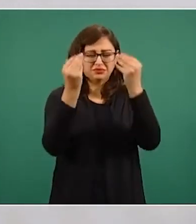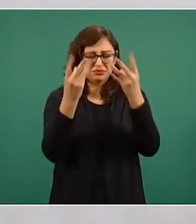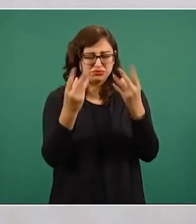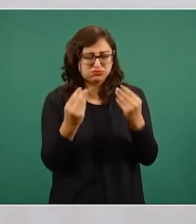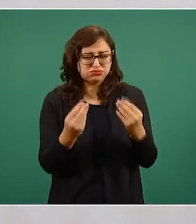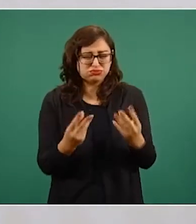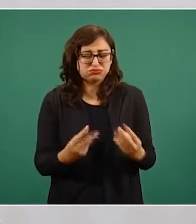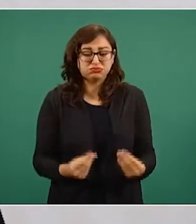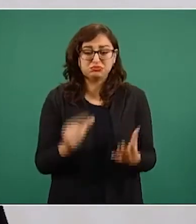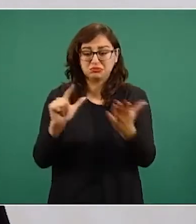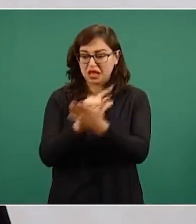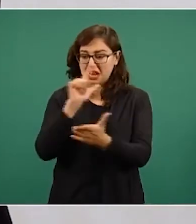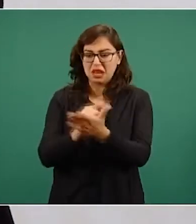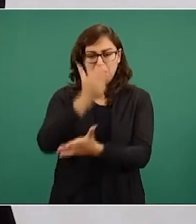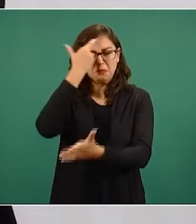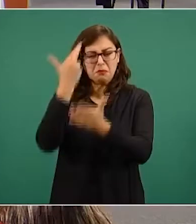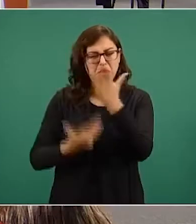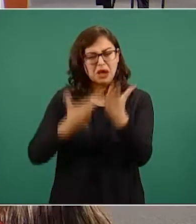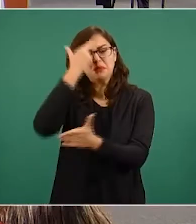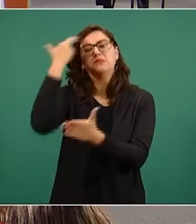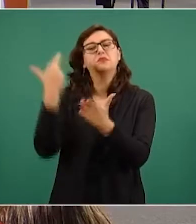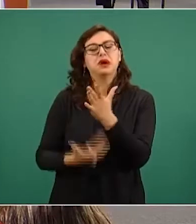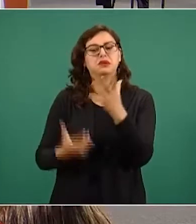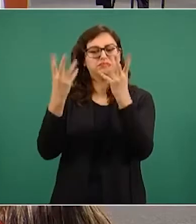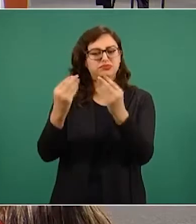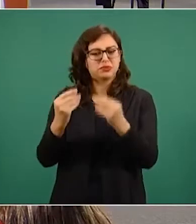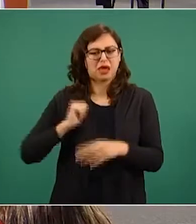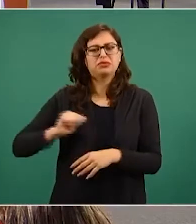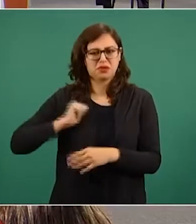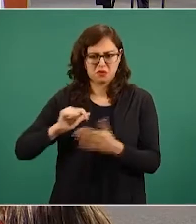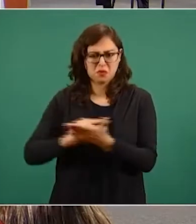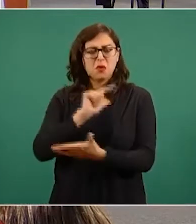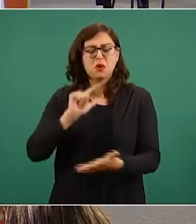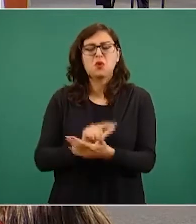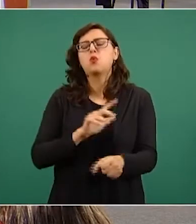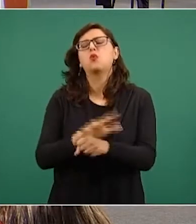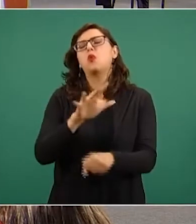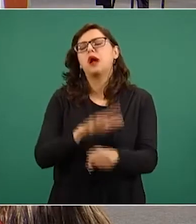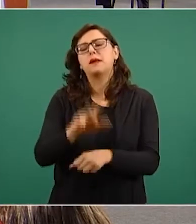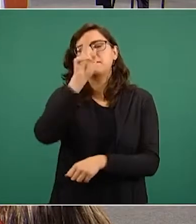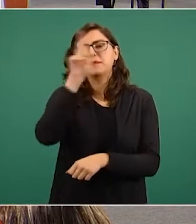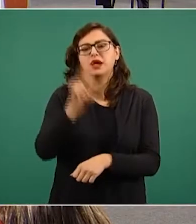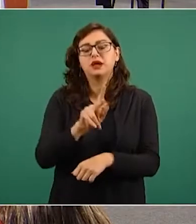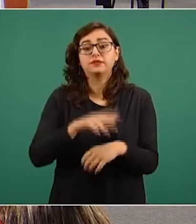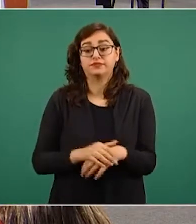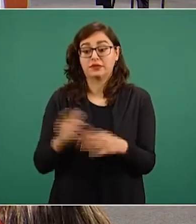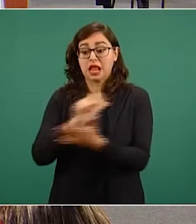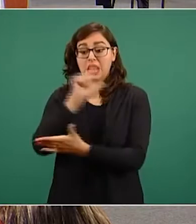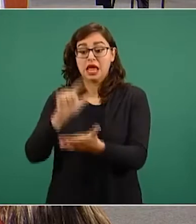las leyes entonces vigentes. Entre las más públicas y notorias se vulneró el principio del Quinto Real,